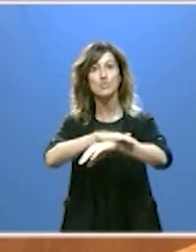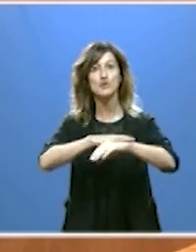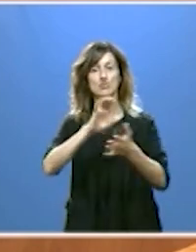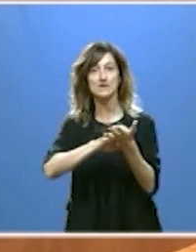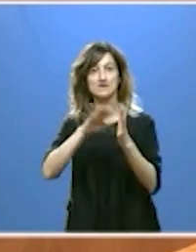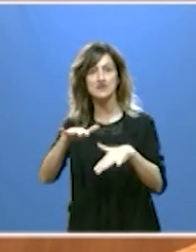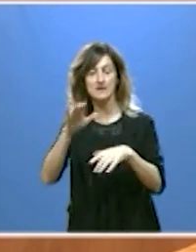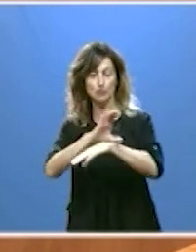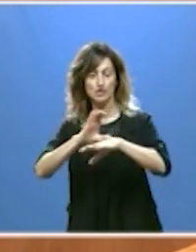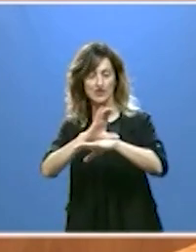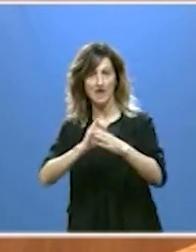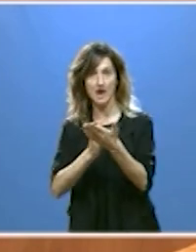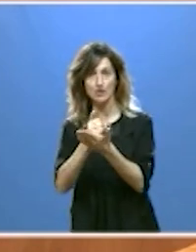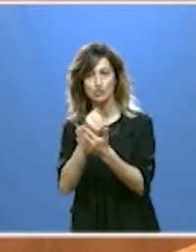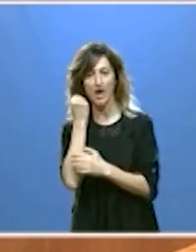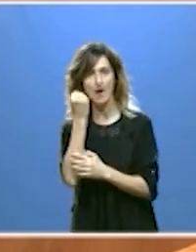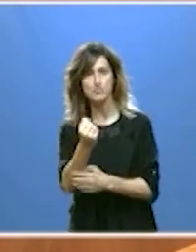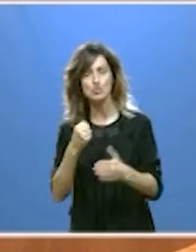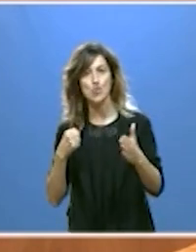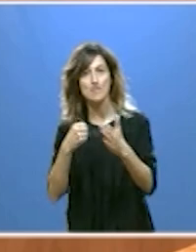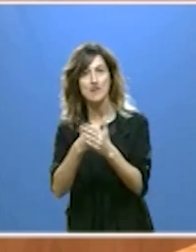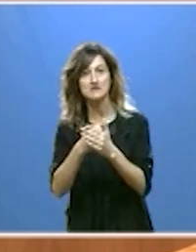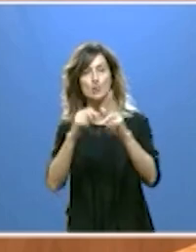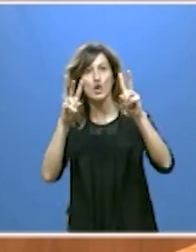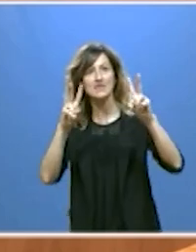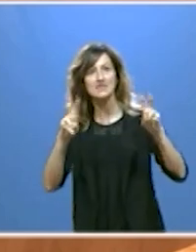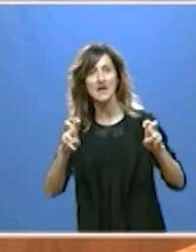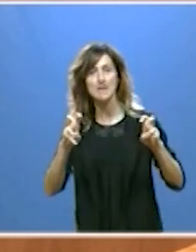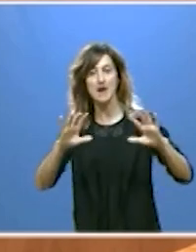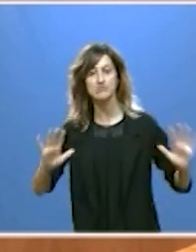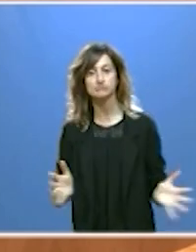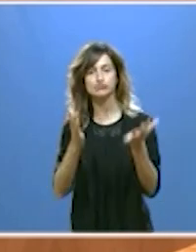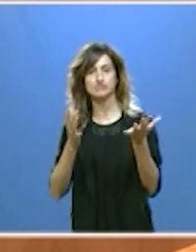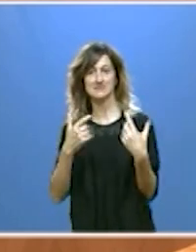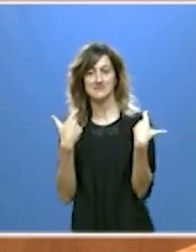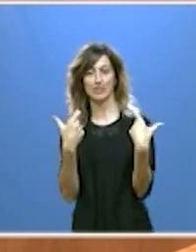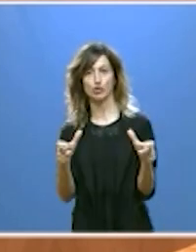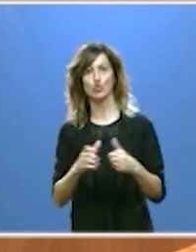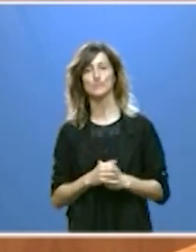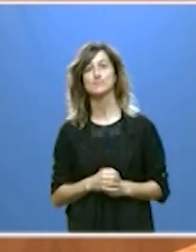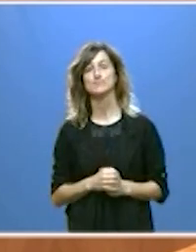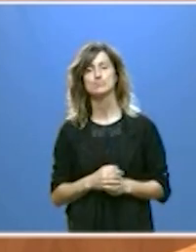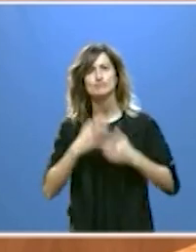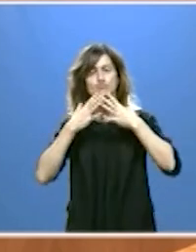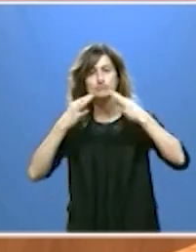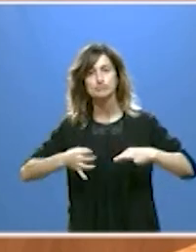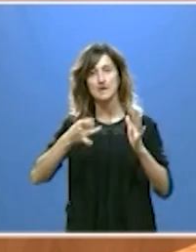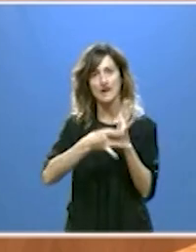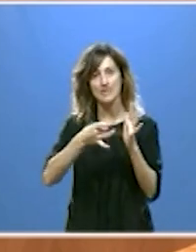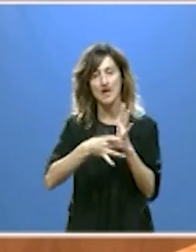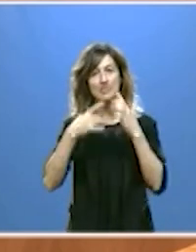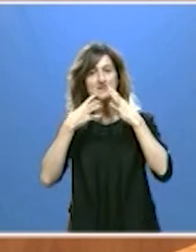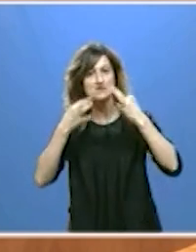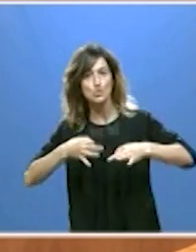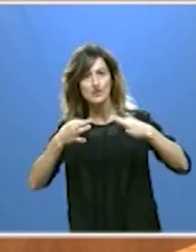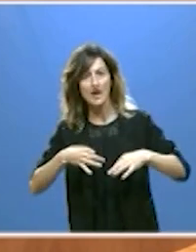Consejería de Agricultura apoyamos al máximo la pujanza de este sector, garantizando la calidad, la seguridad